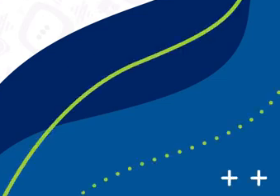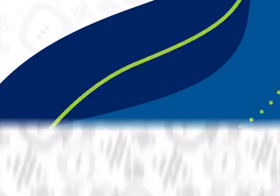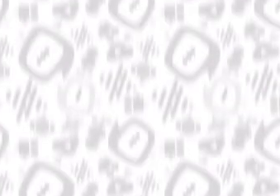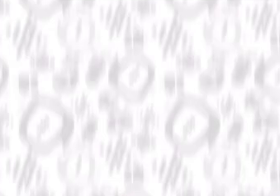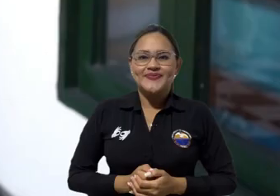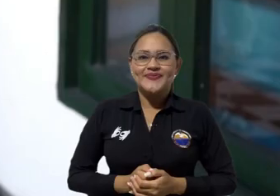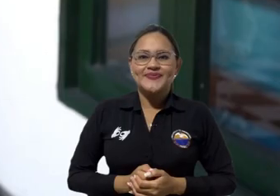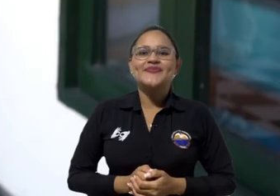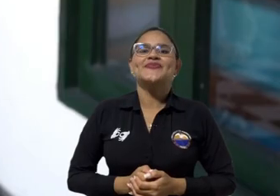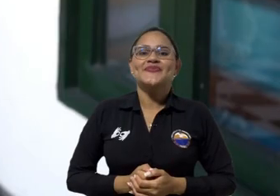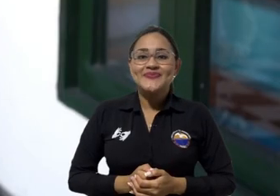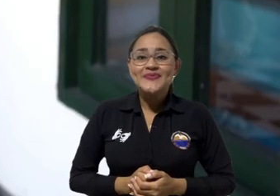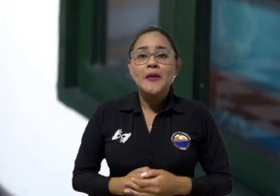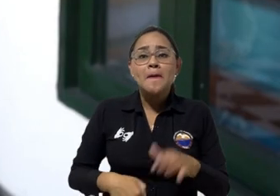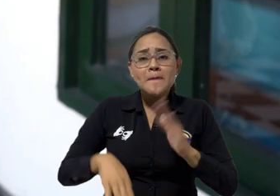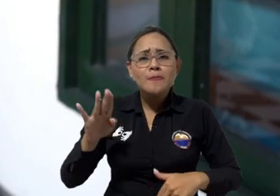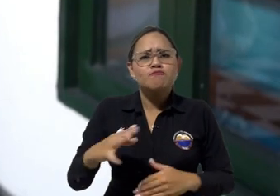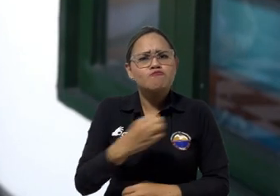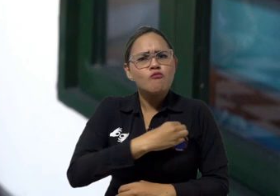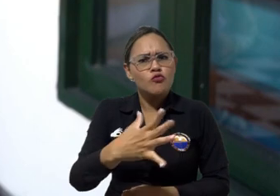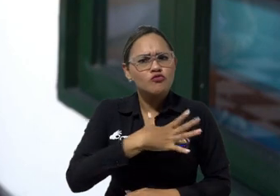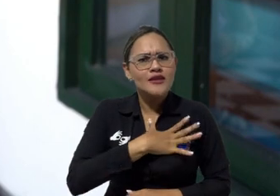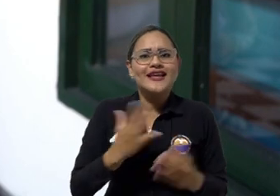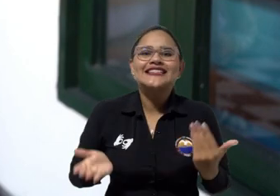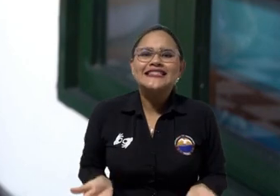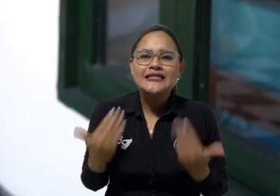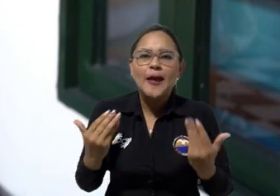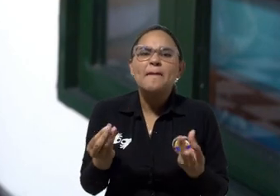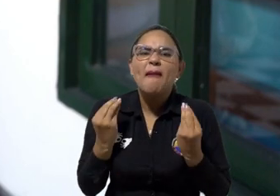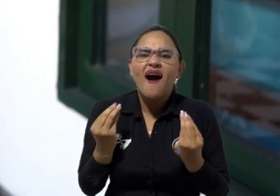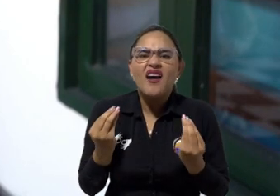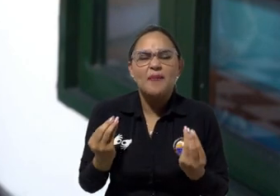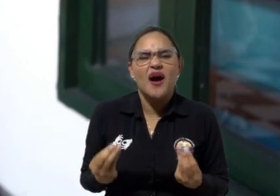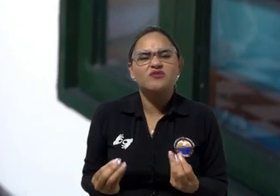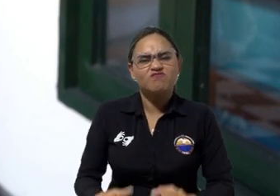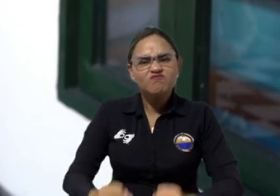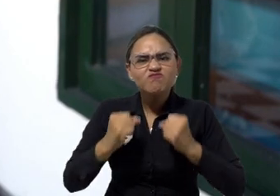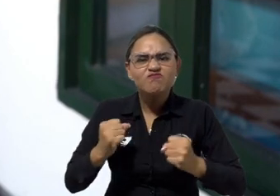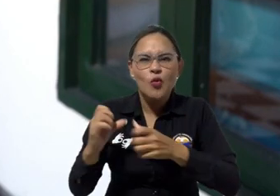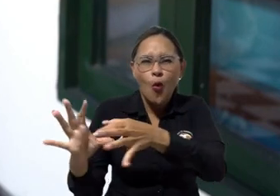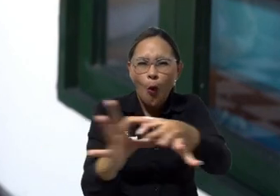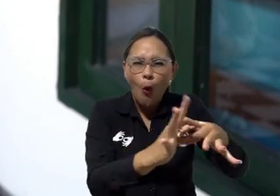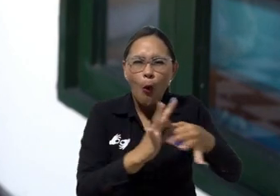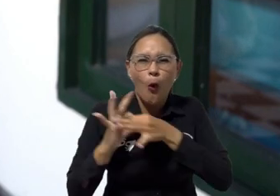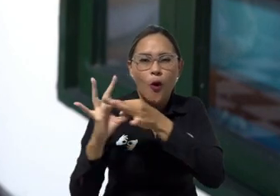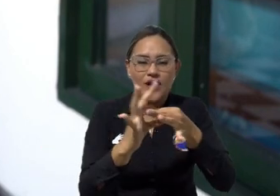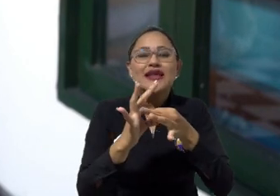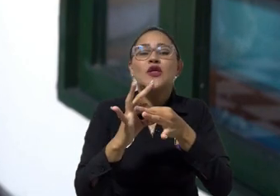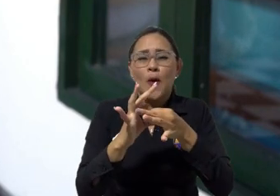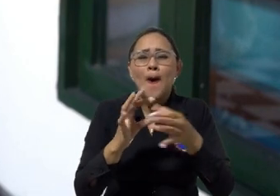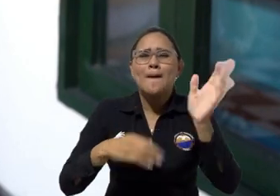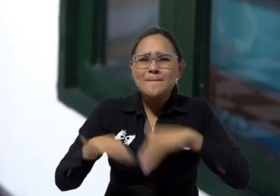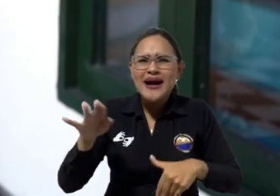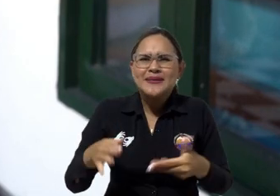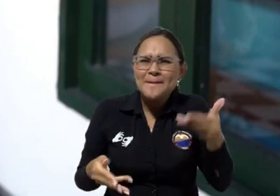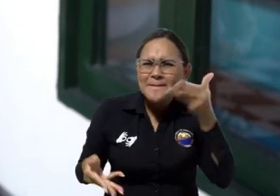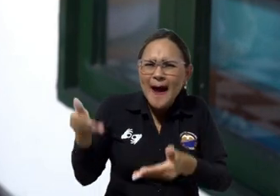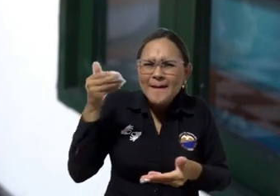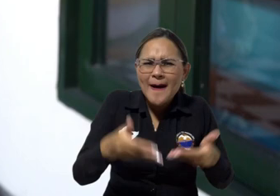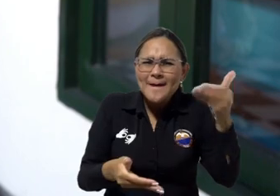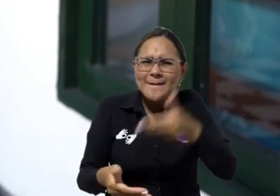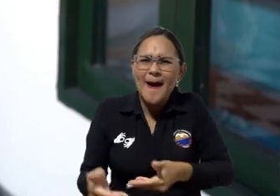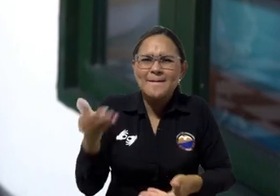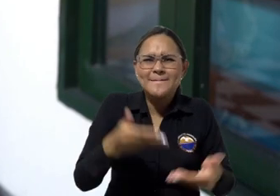Es una oportunidad para seguir fortaleciendo los lazos territoriales, sobre todo aunar estrategias que permitan